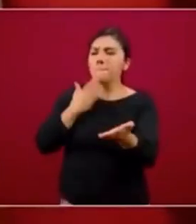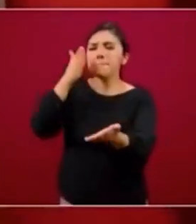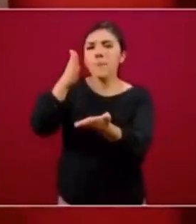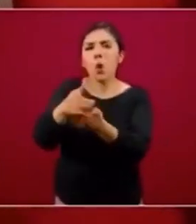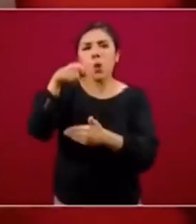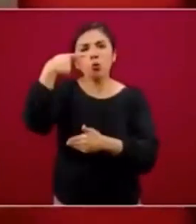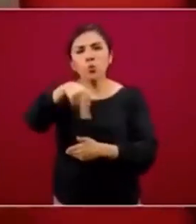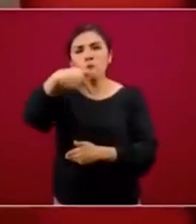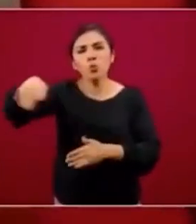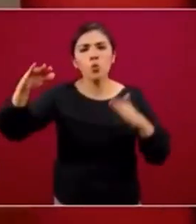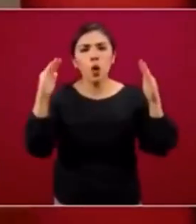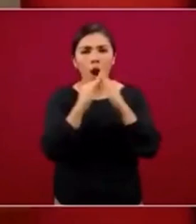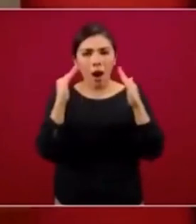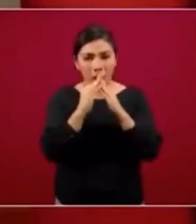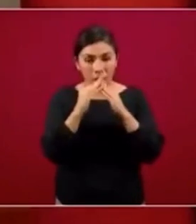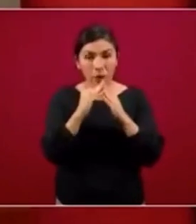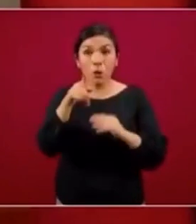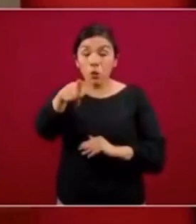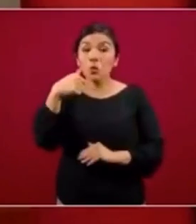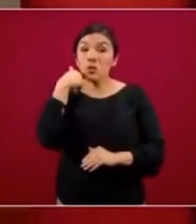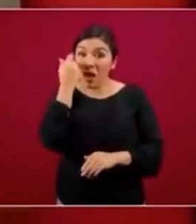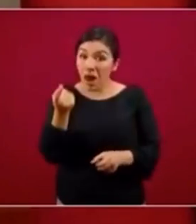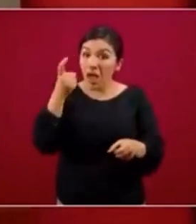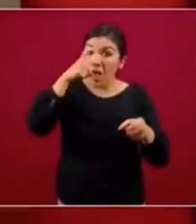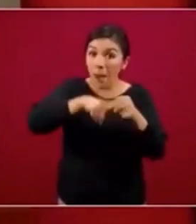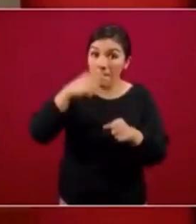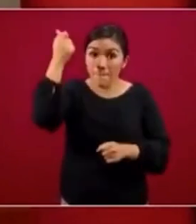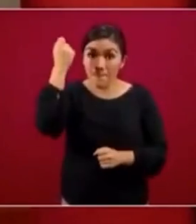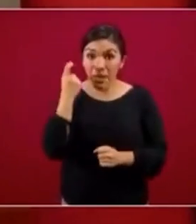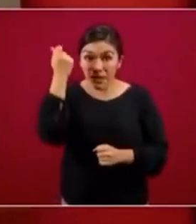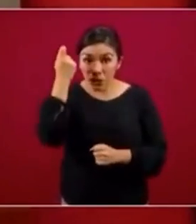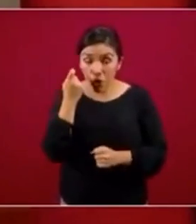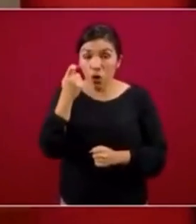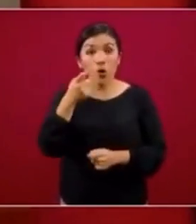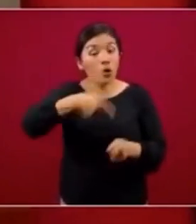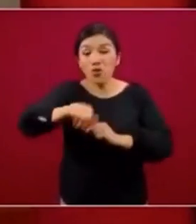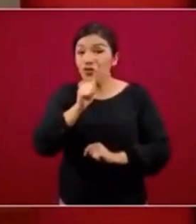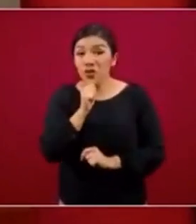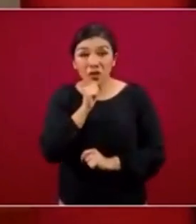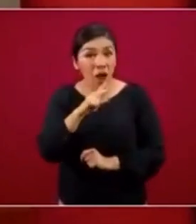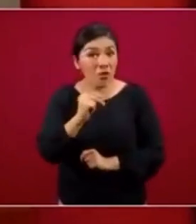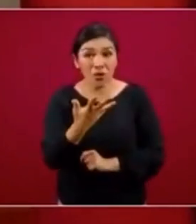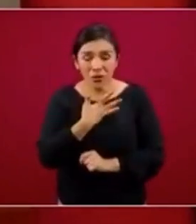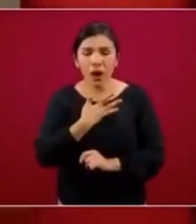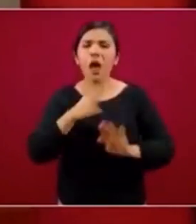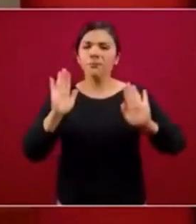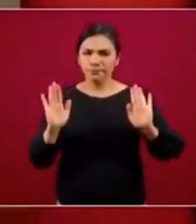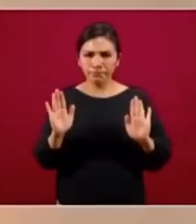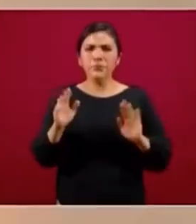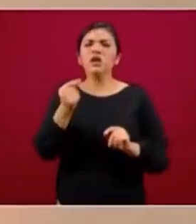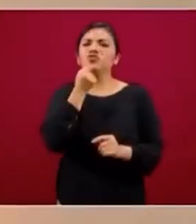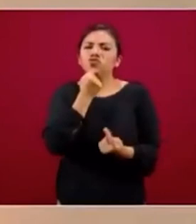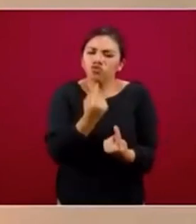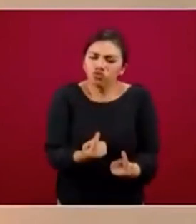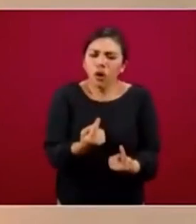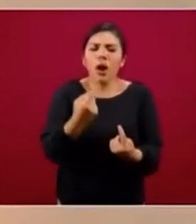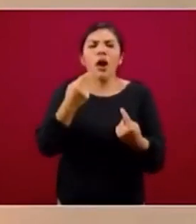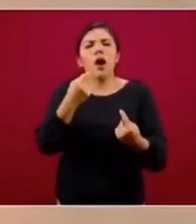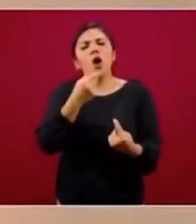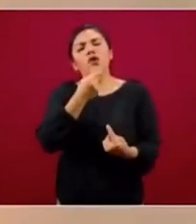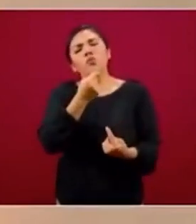Les pedimos que para solicitar incorporación a la pensión, quien todavía no la tenga, niño o niña con